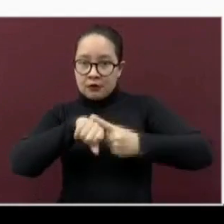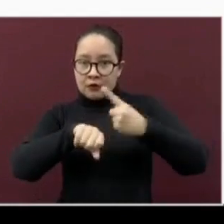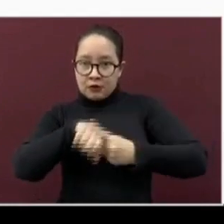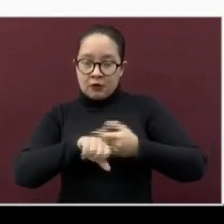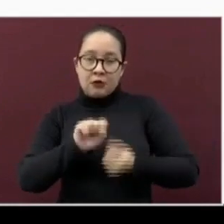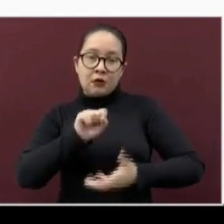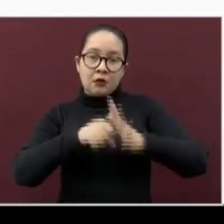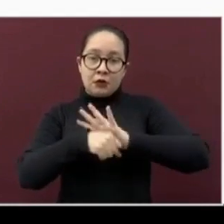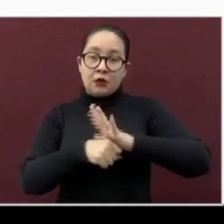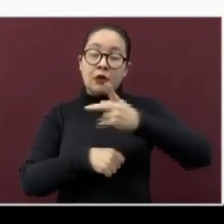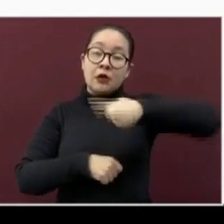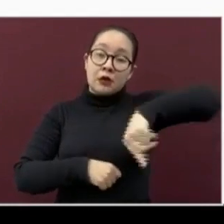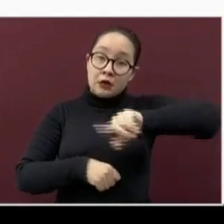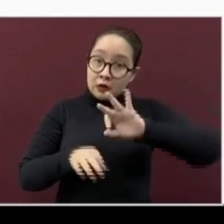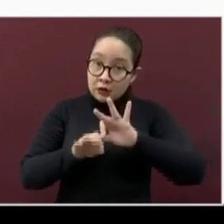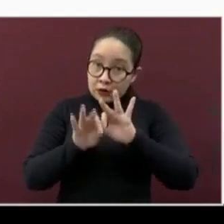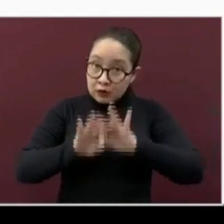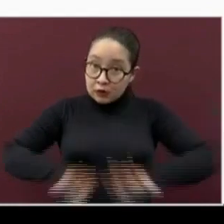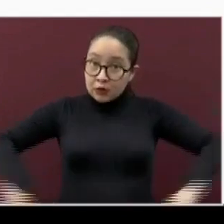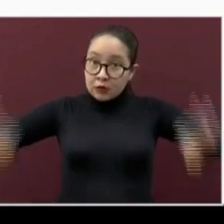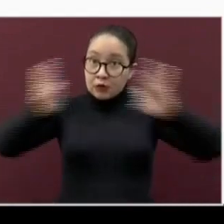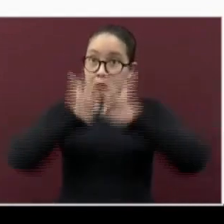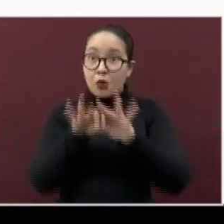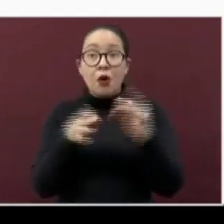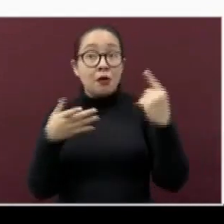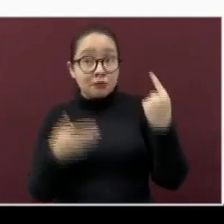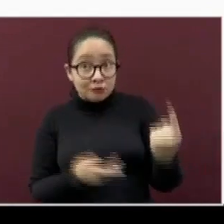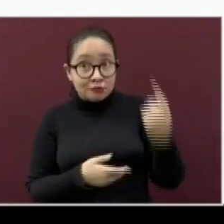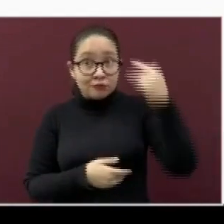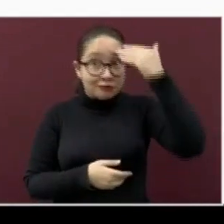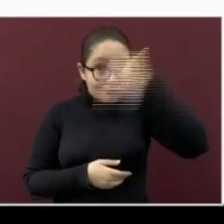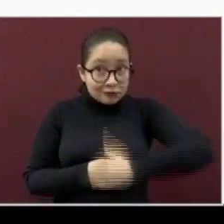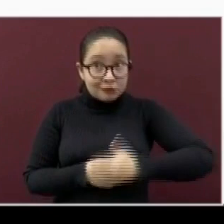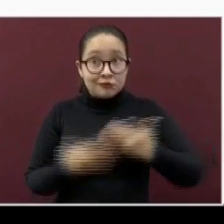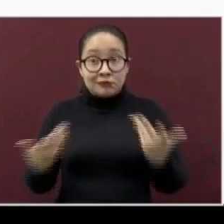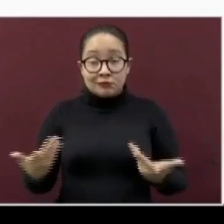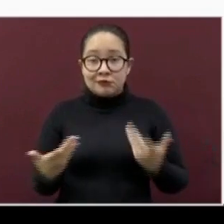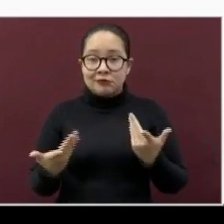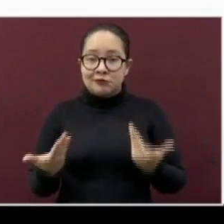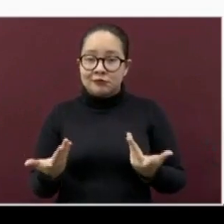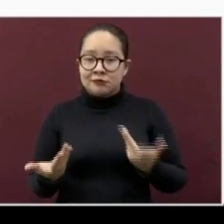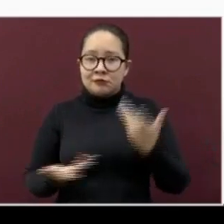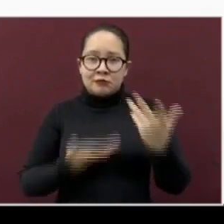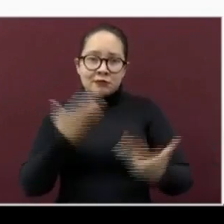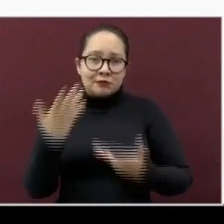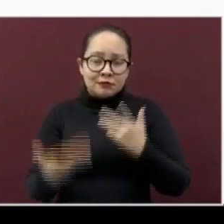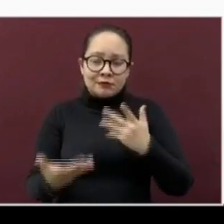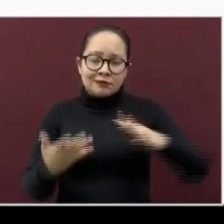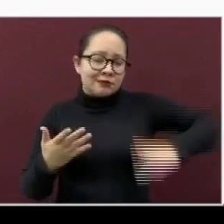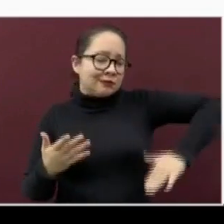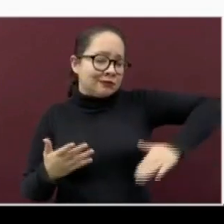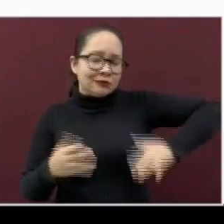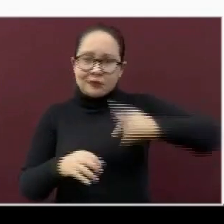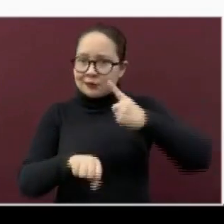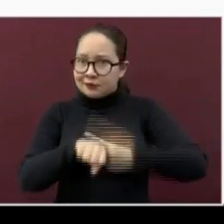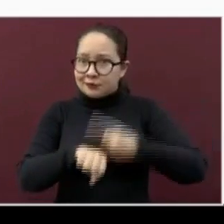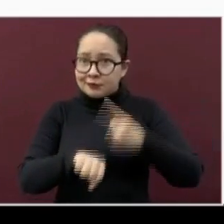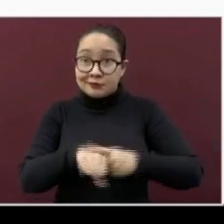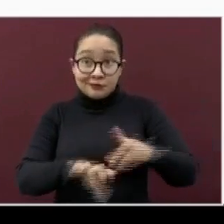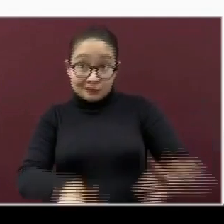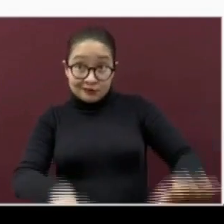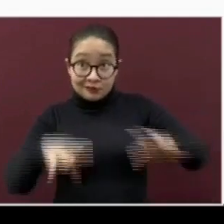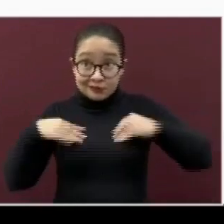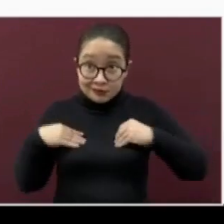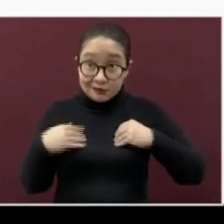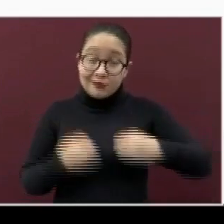Es importante que tomen en cuenta este dato, dado que representan a los pacientes que recién enfermaron. Tienen